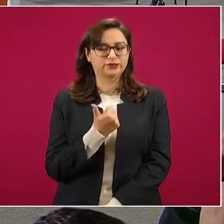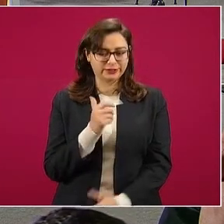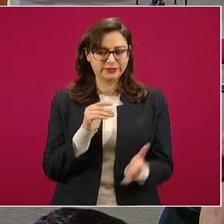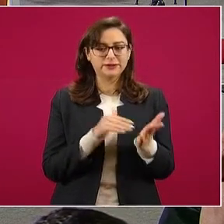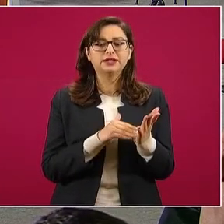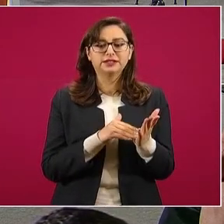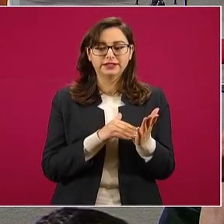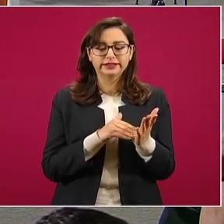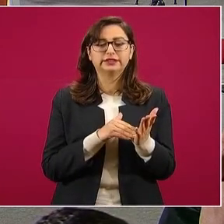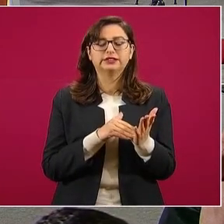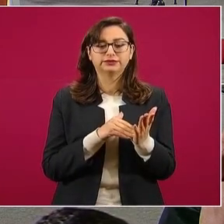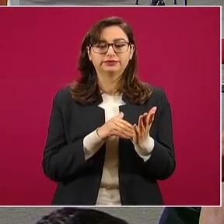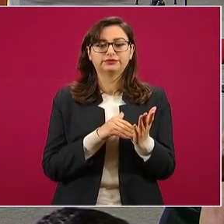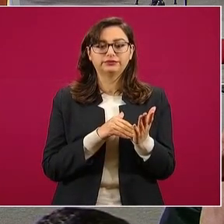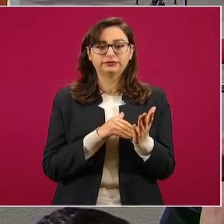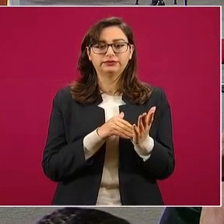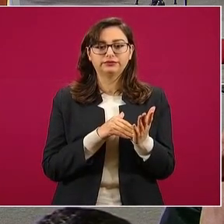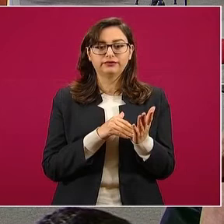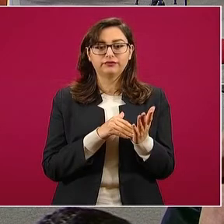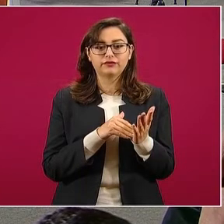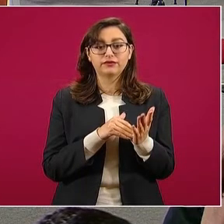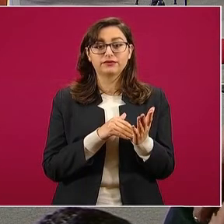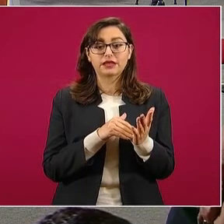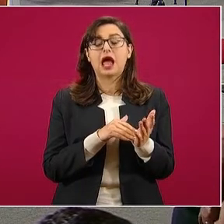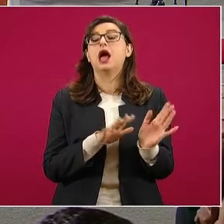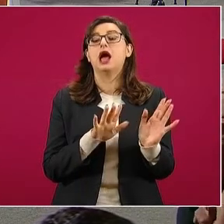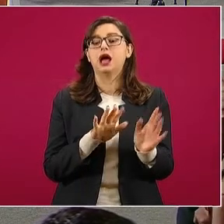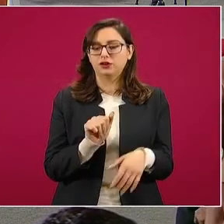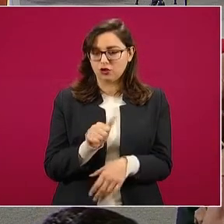¿Sí la tienen?